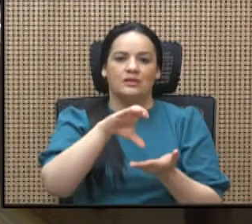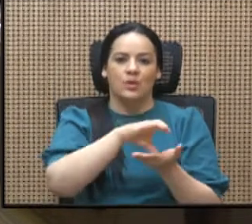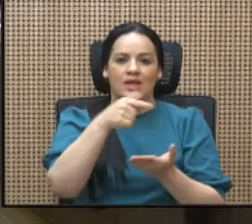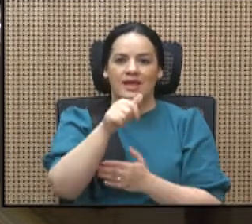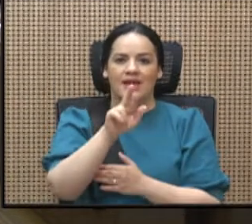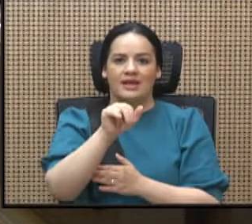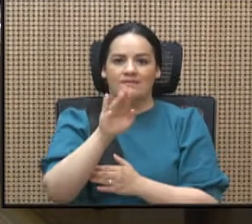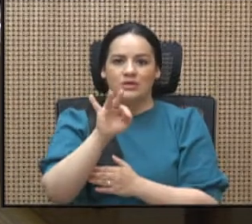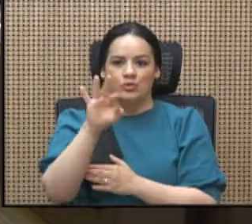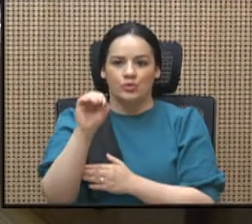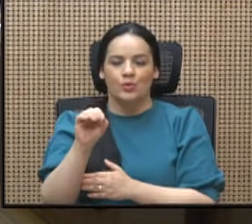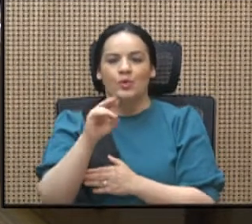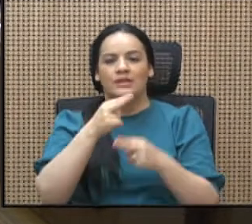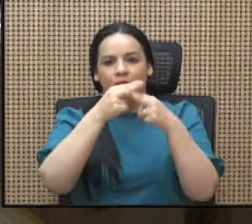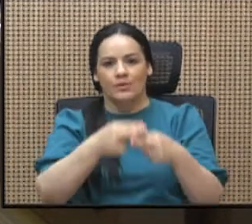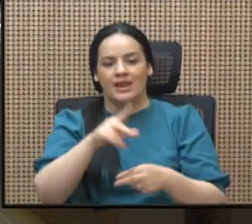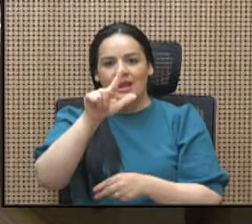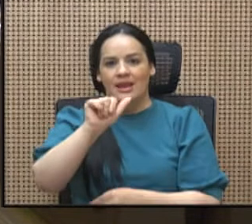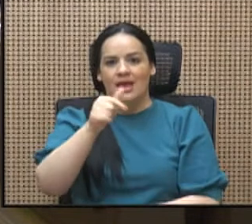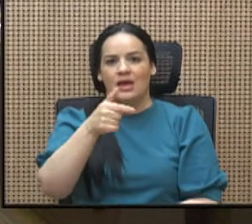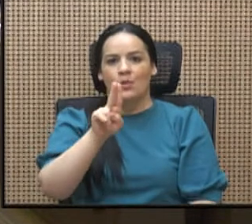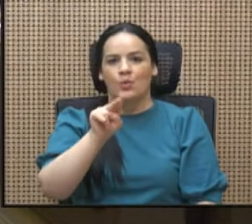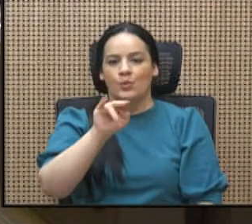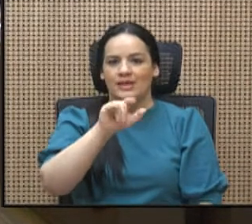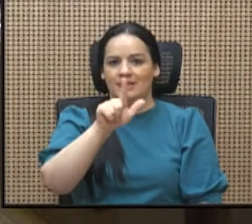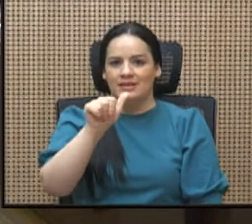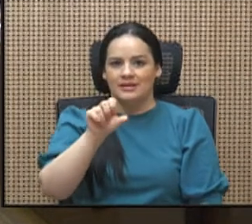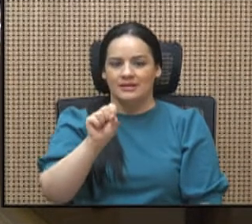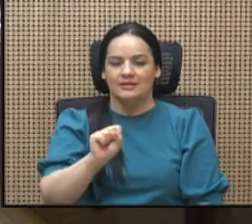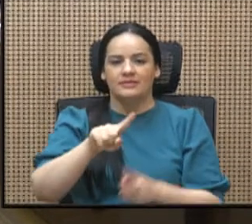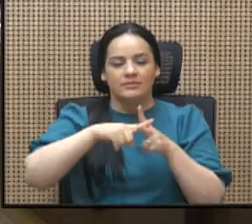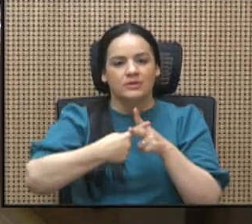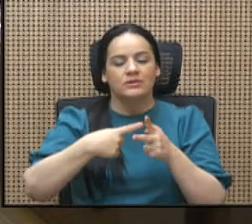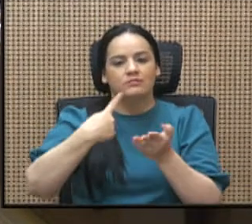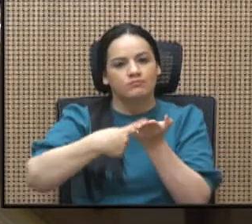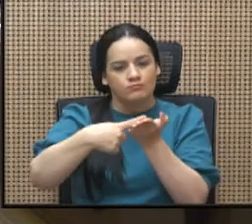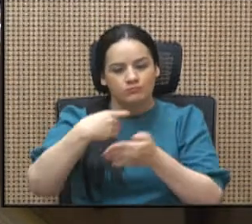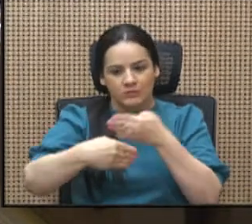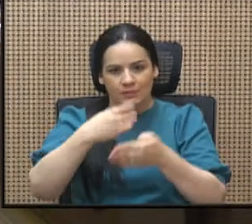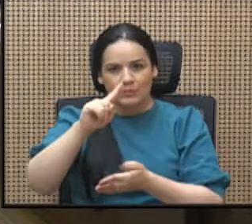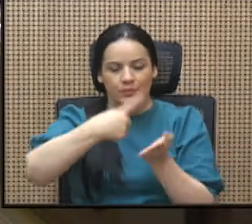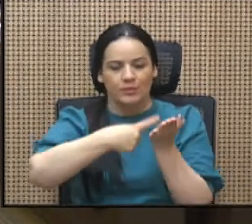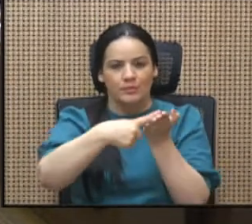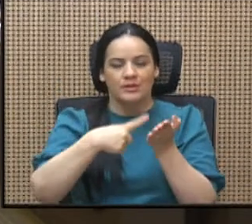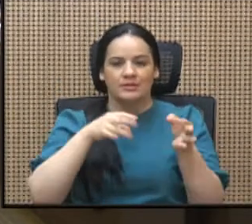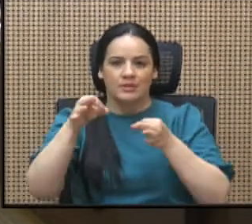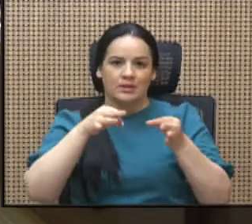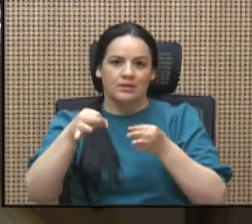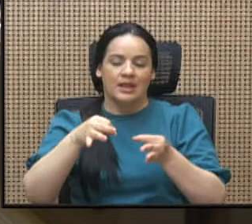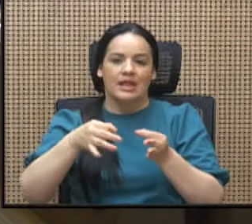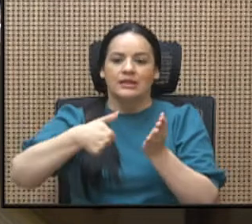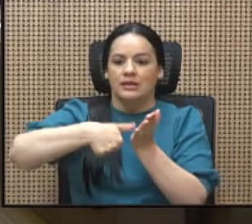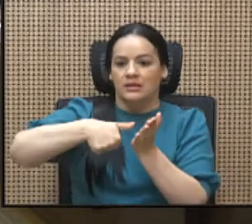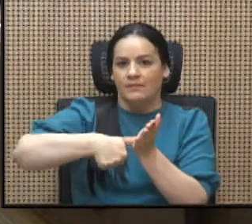las instituciones y dependencias del Estado, donde se dé cuenta de sus resultados. También se dio el aval a la creación del